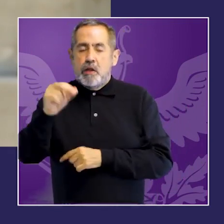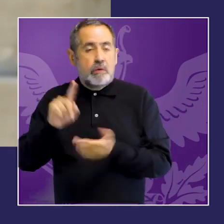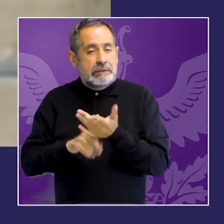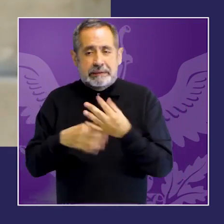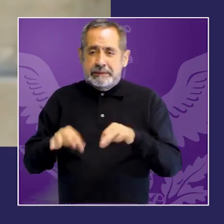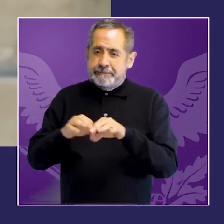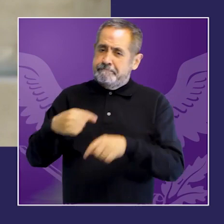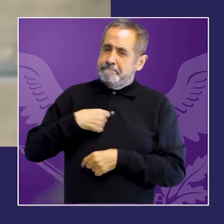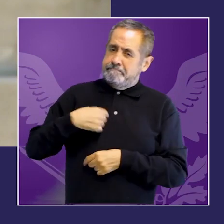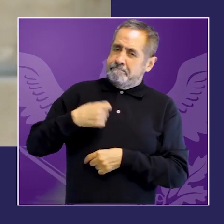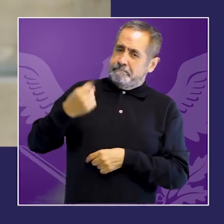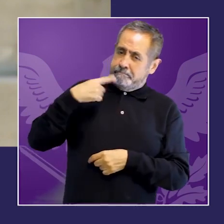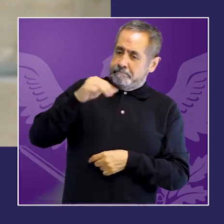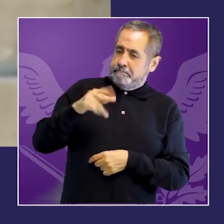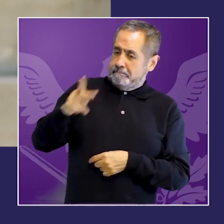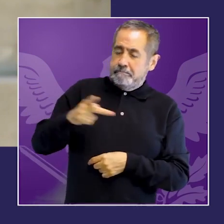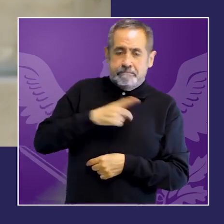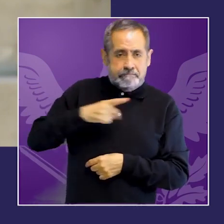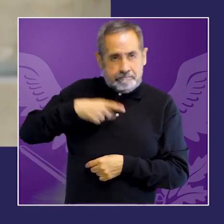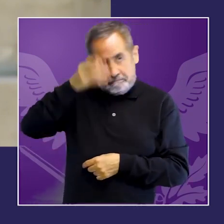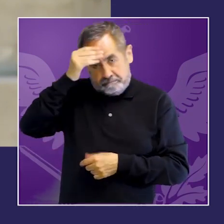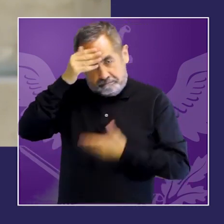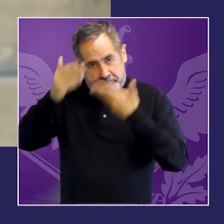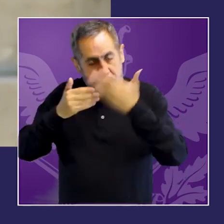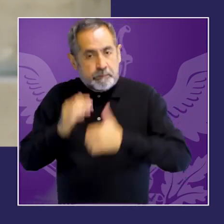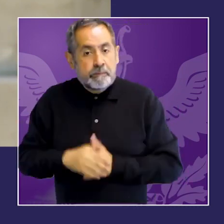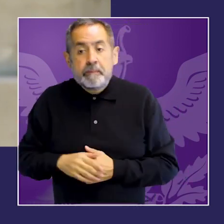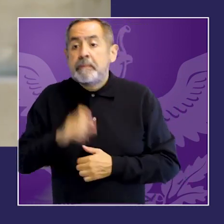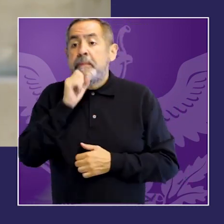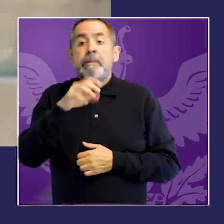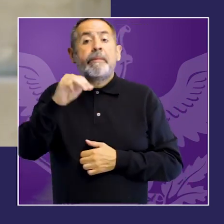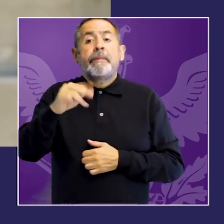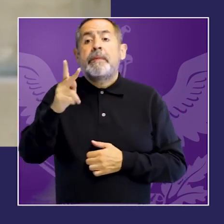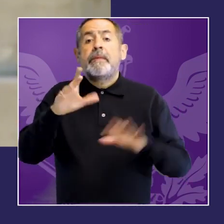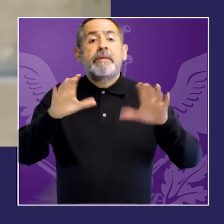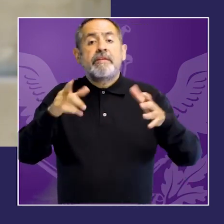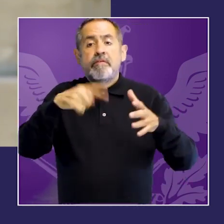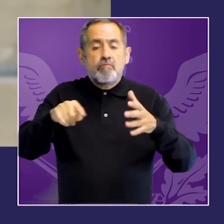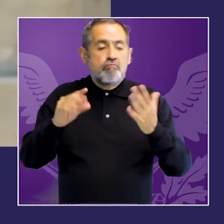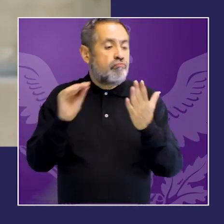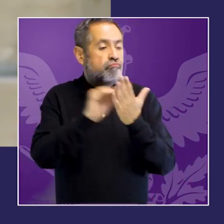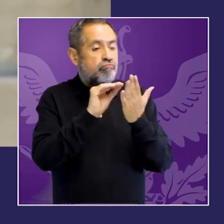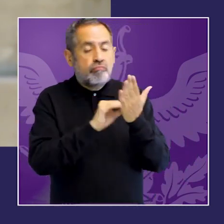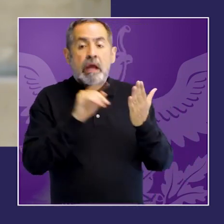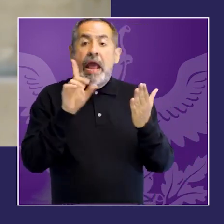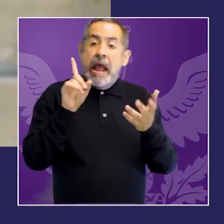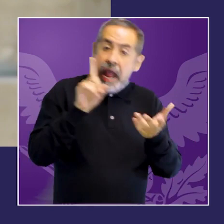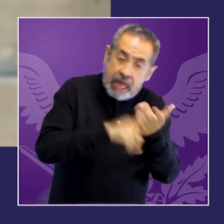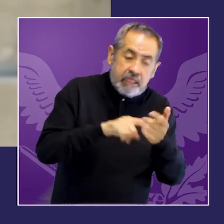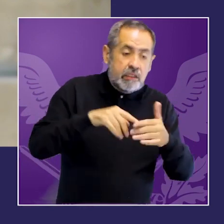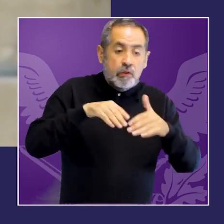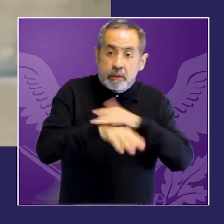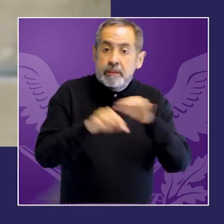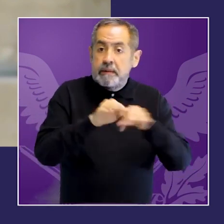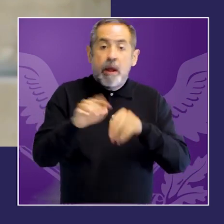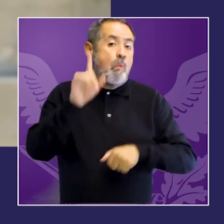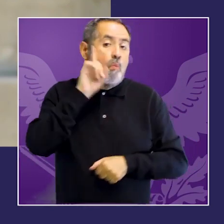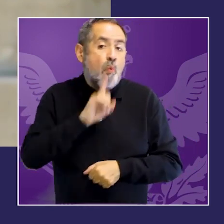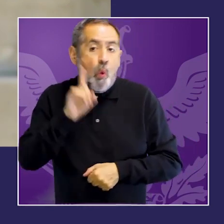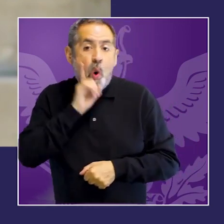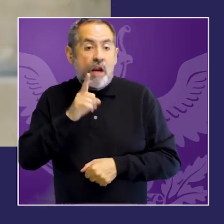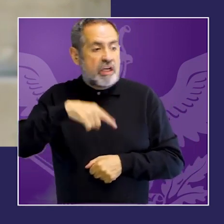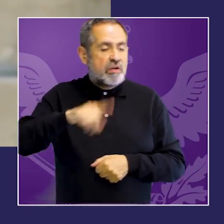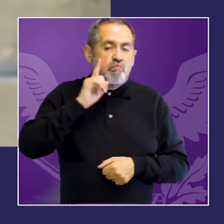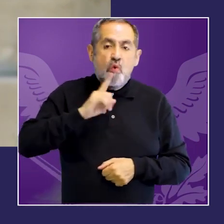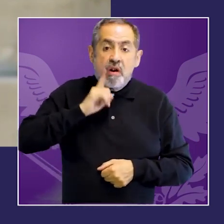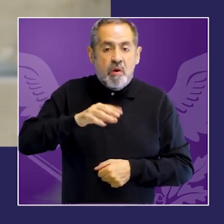cambios hacia el interior de estructuras de poder también contribuyeron a generar herramientas para que la perspectiva de género se